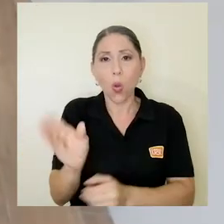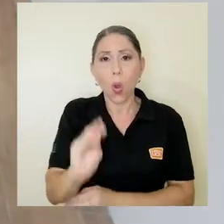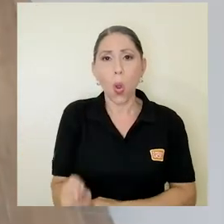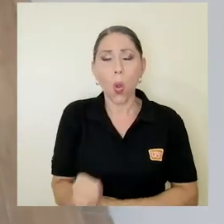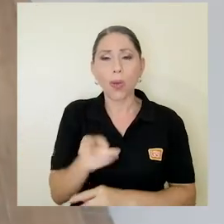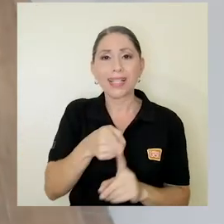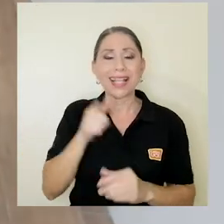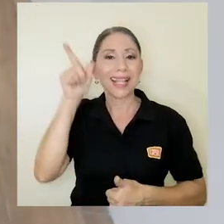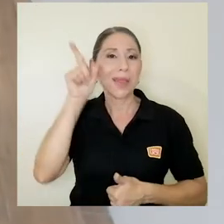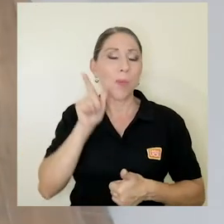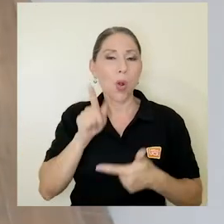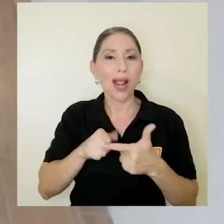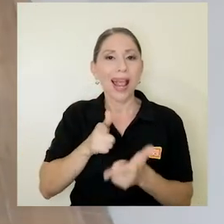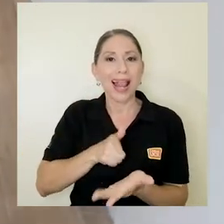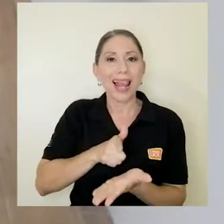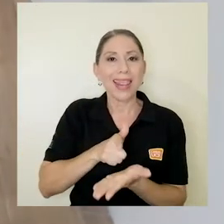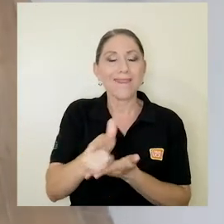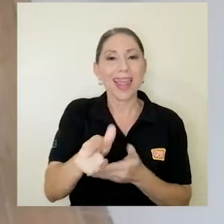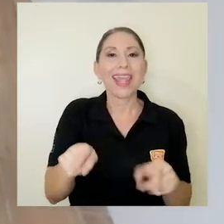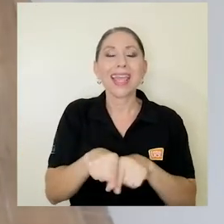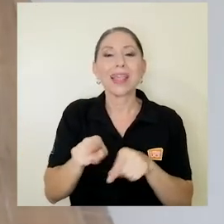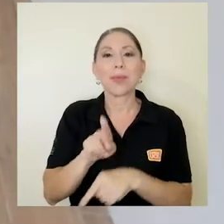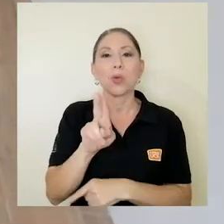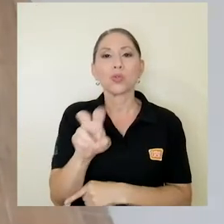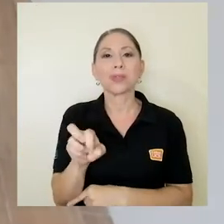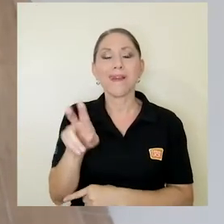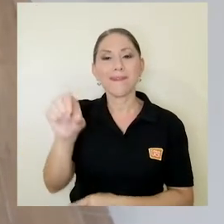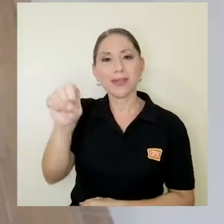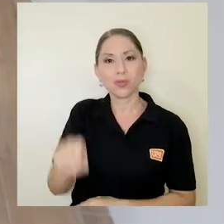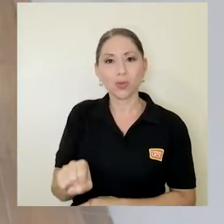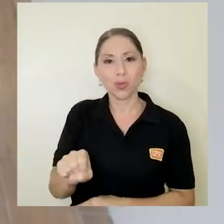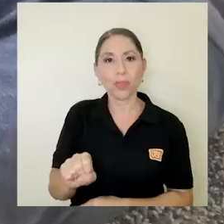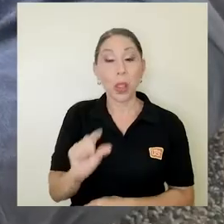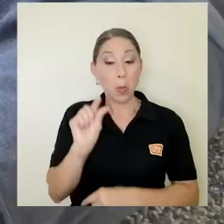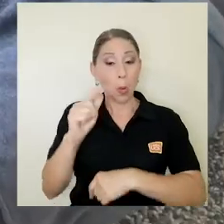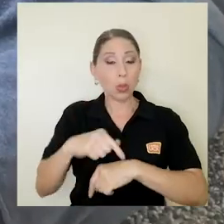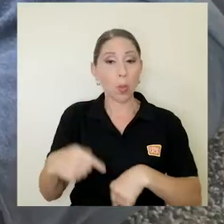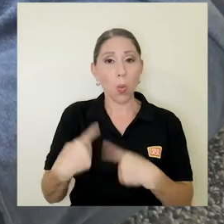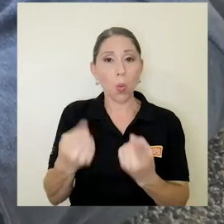próximamente desarrollarán proyectos para adolescentes y niños.